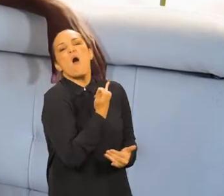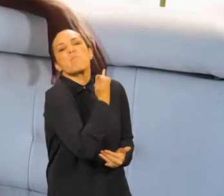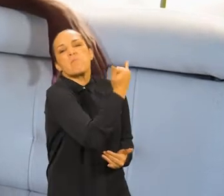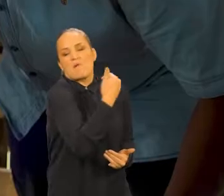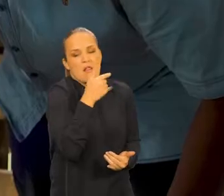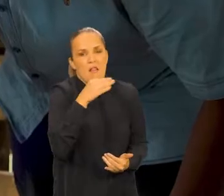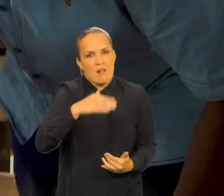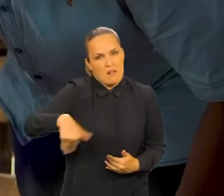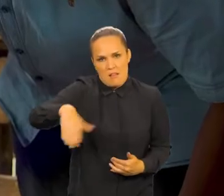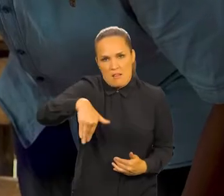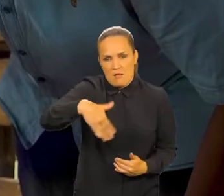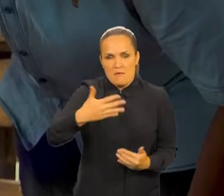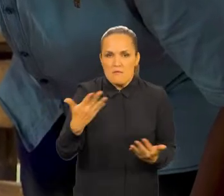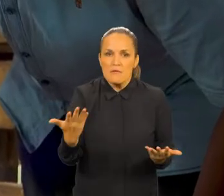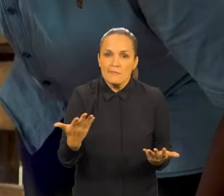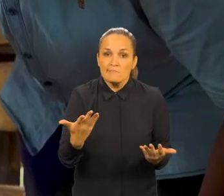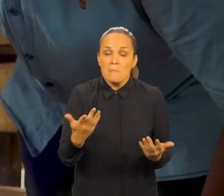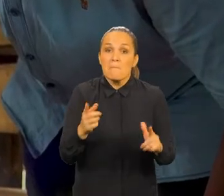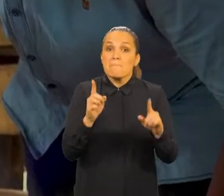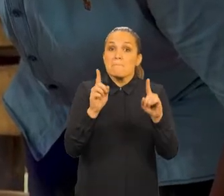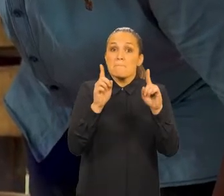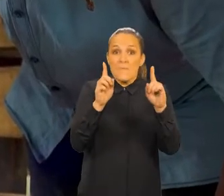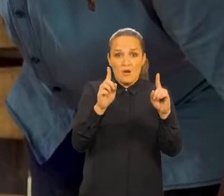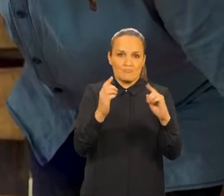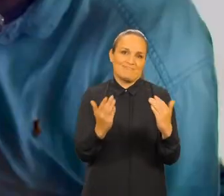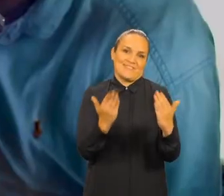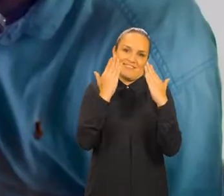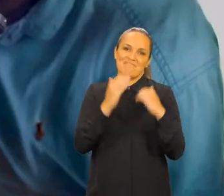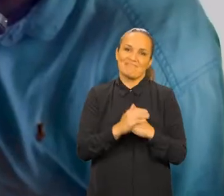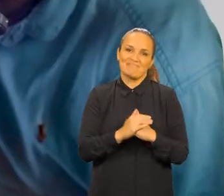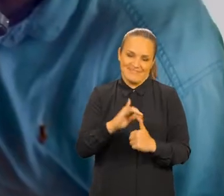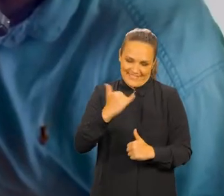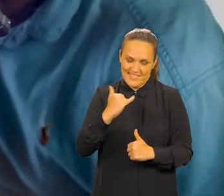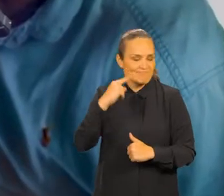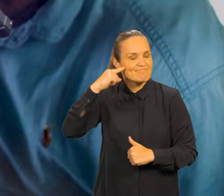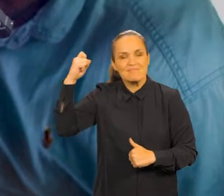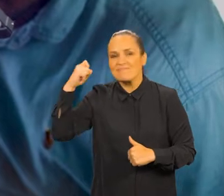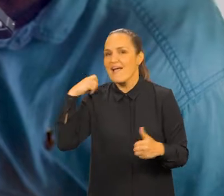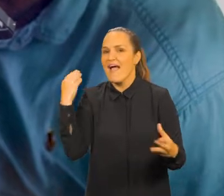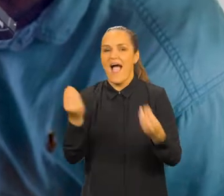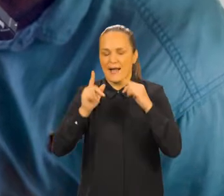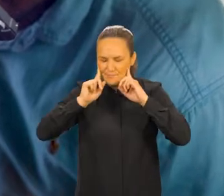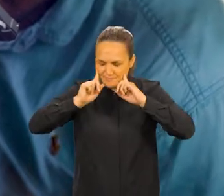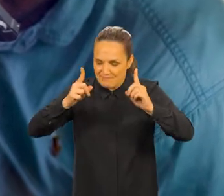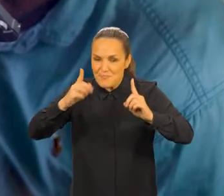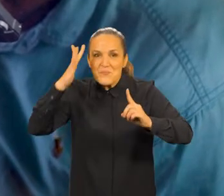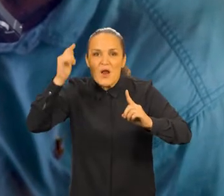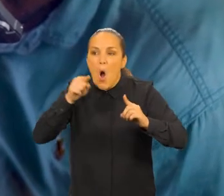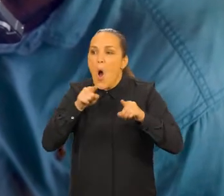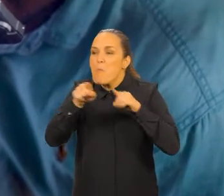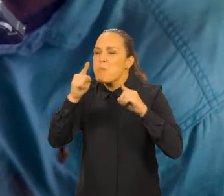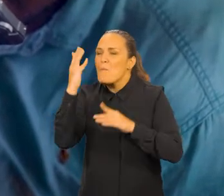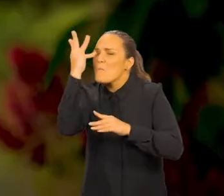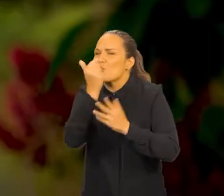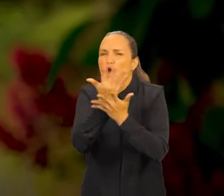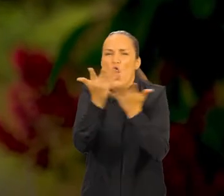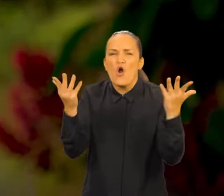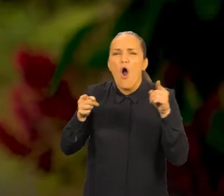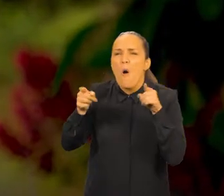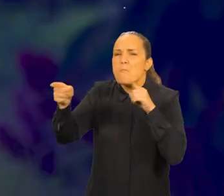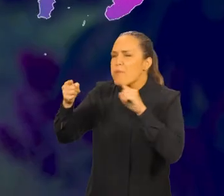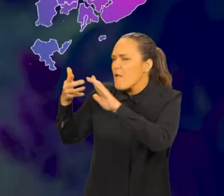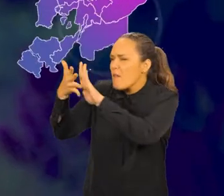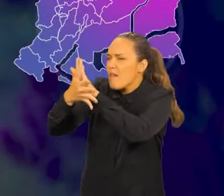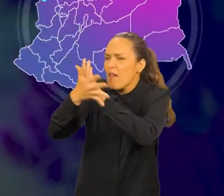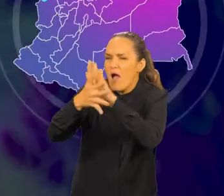capitales. Y, sin embargo, también vale la pena porque es como tratar de contar todas esas historias